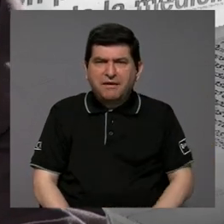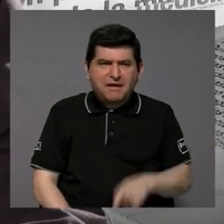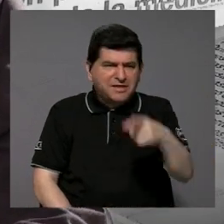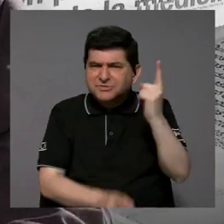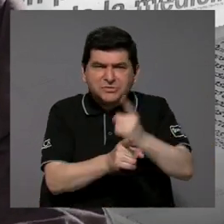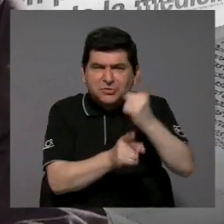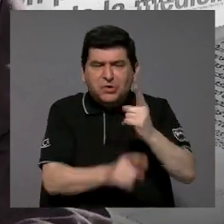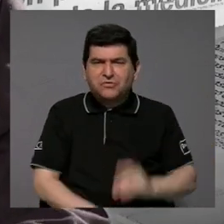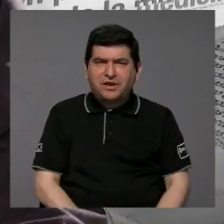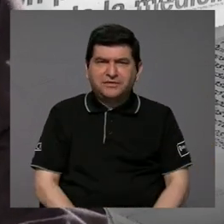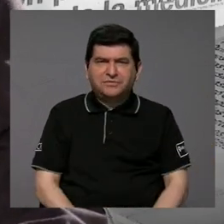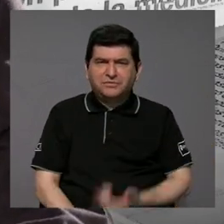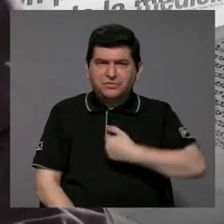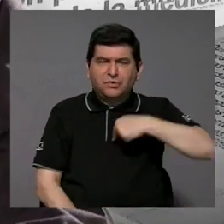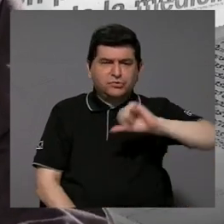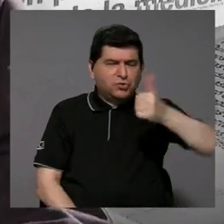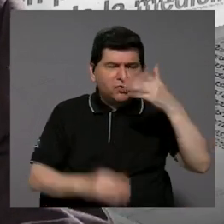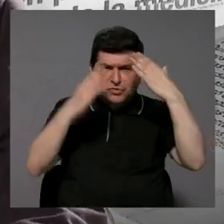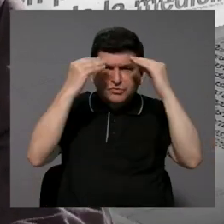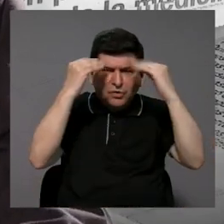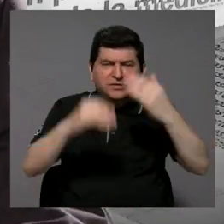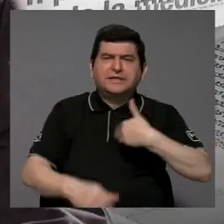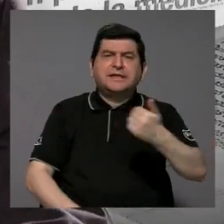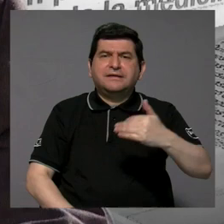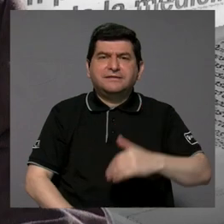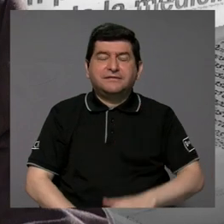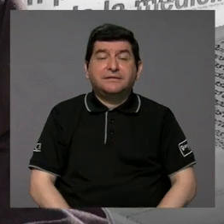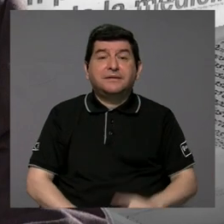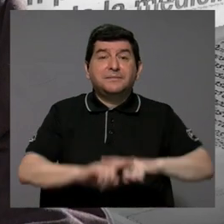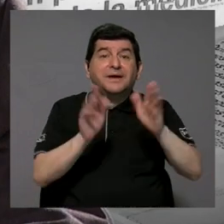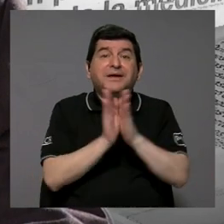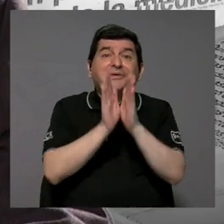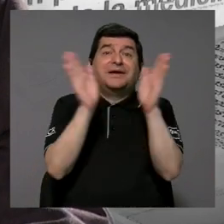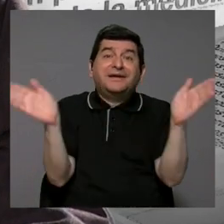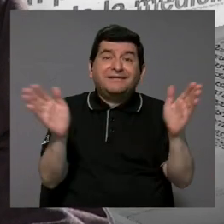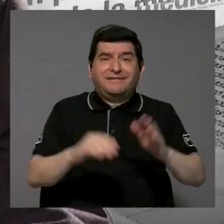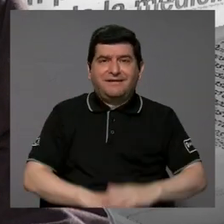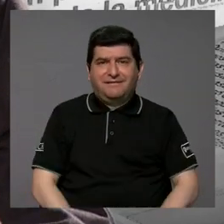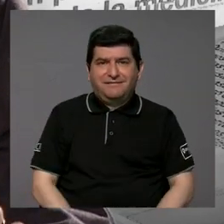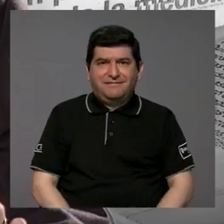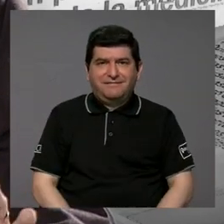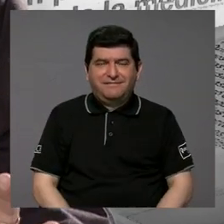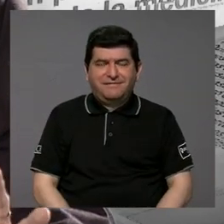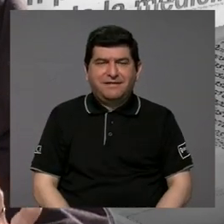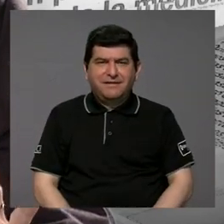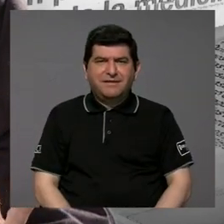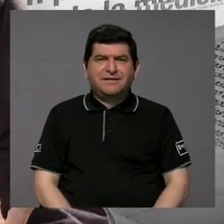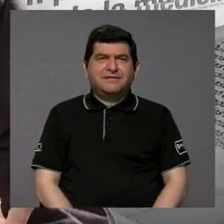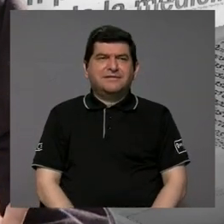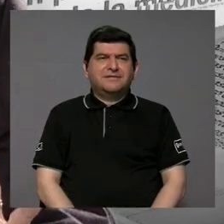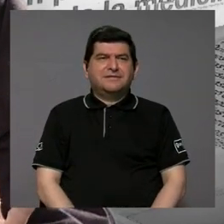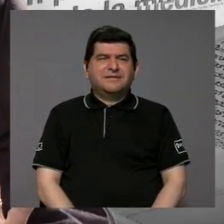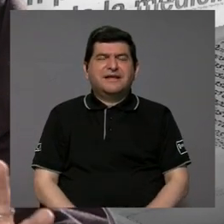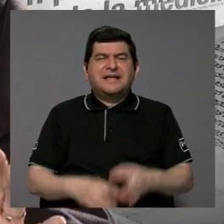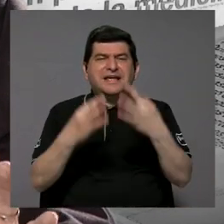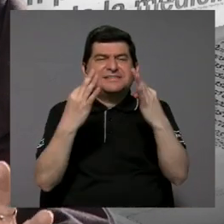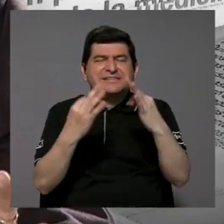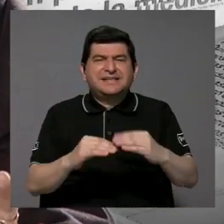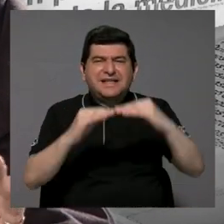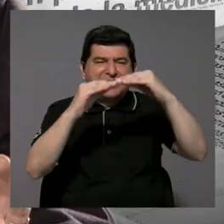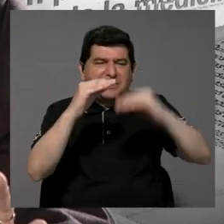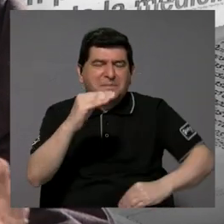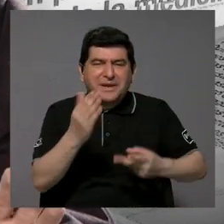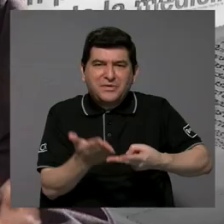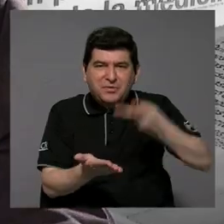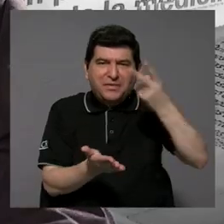esto no es así, que nosotros tenemos otros datos, ¿verdad? Pero en general hay una búsqueda de desacreditar